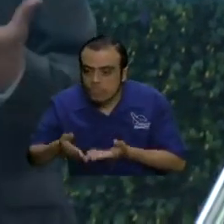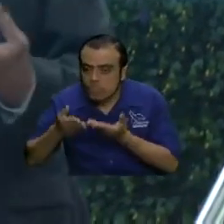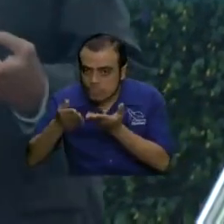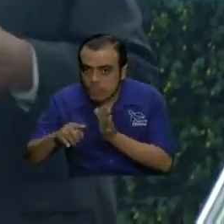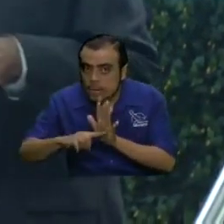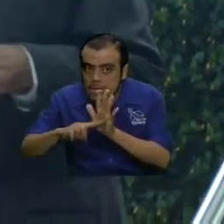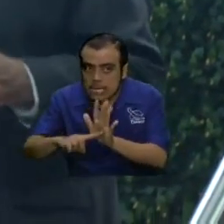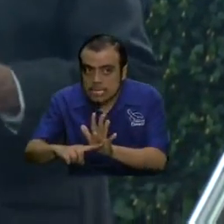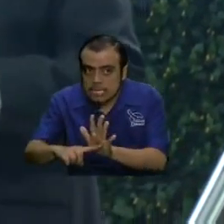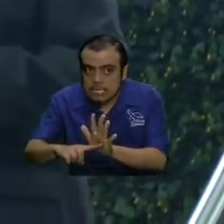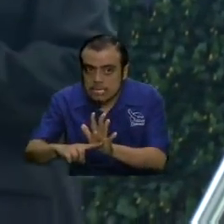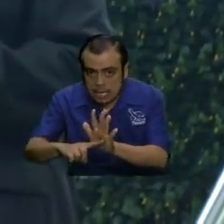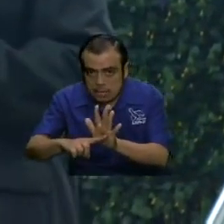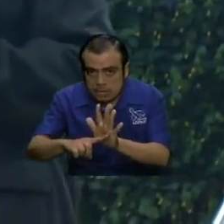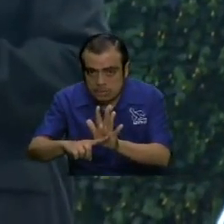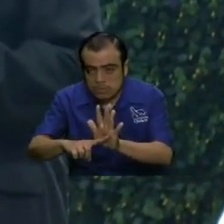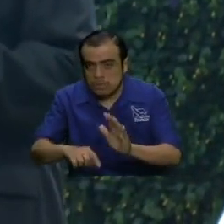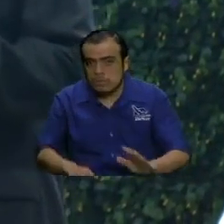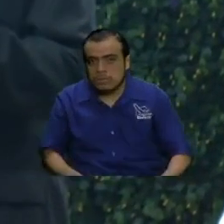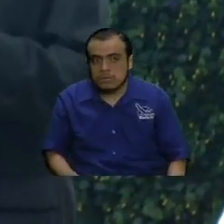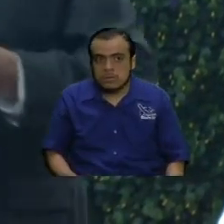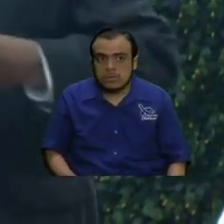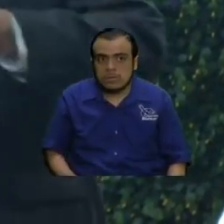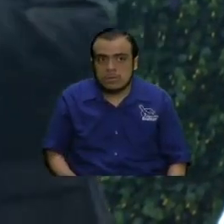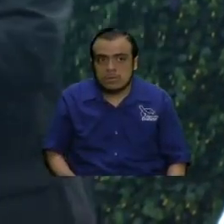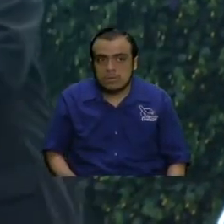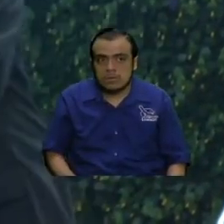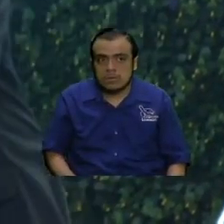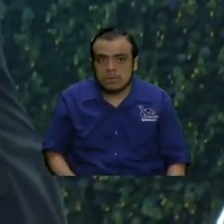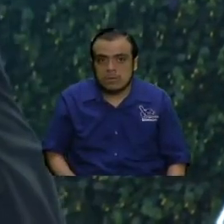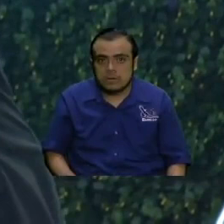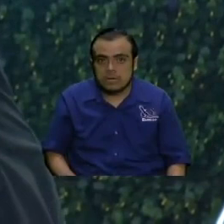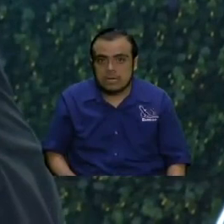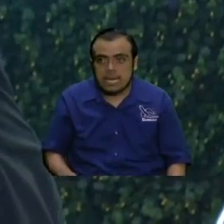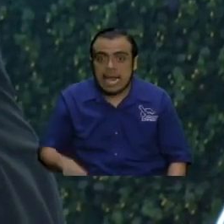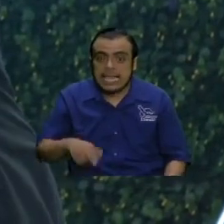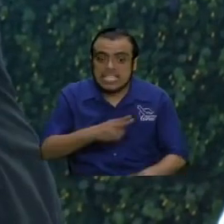porque no hay uno sino que dos uno jesuita y el otro no